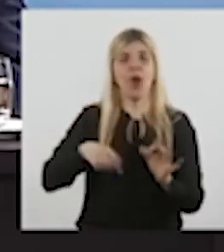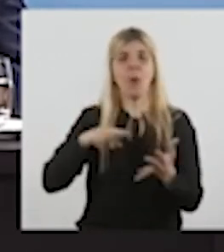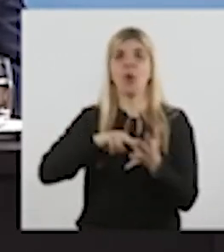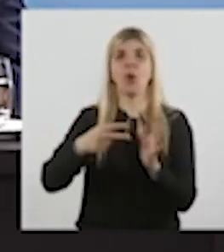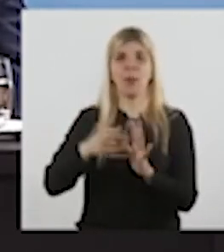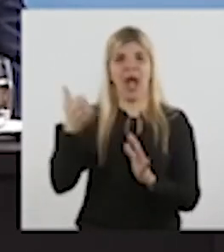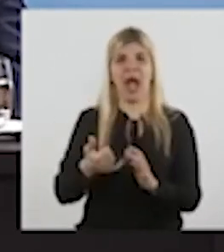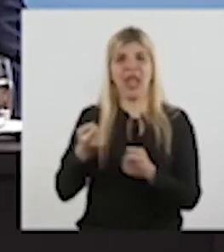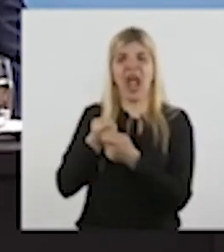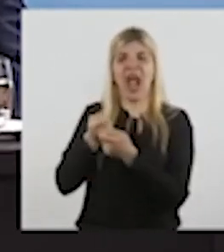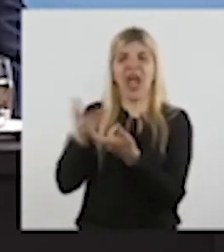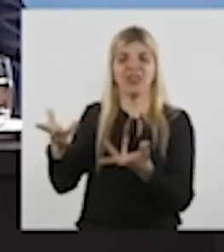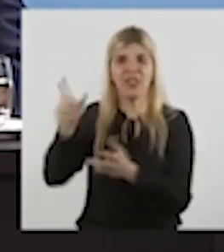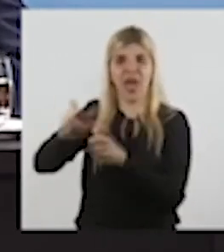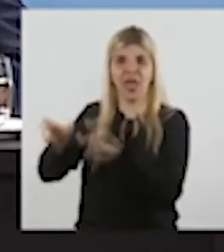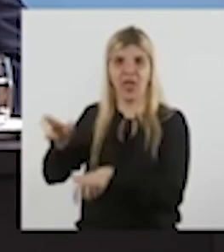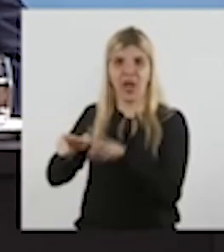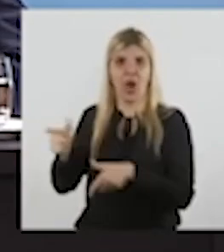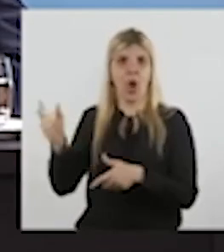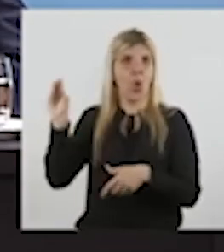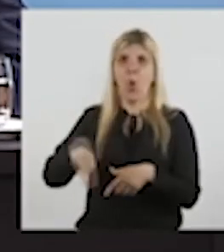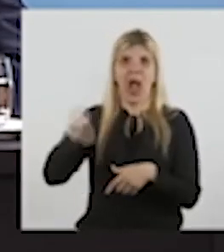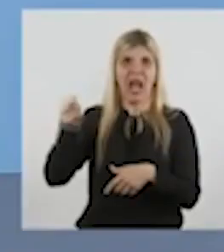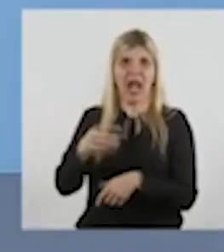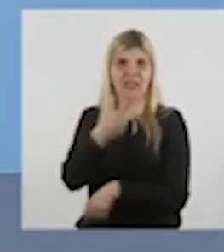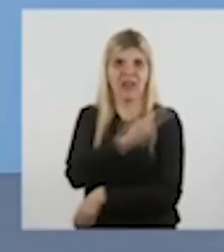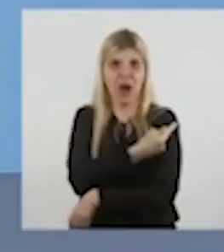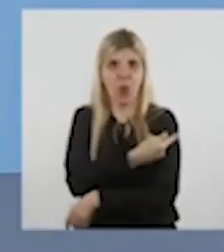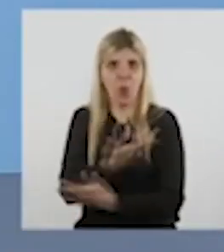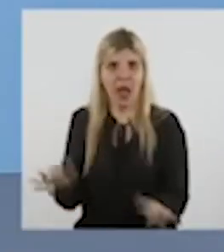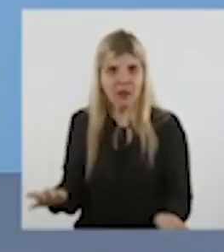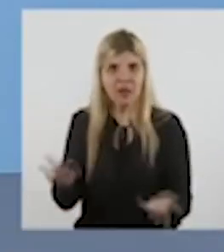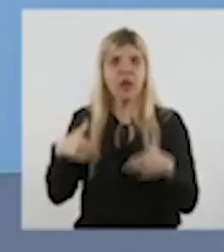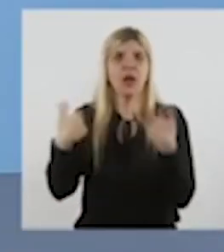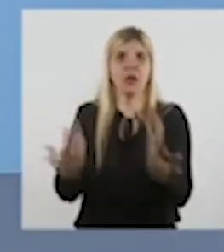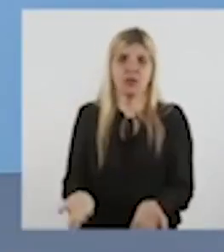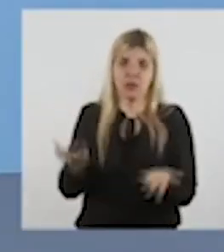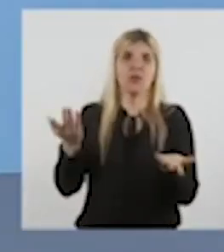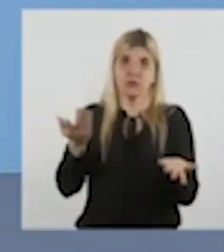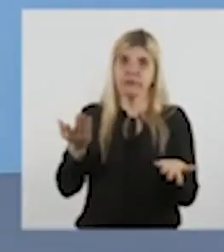disponibilidad, por lo cual no se animan a firmar un contrato que tenía que ver con una temporalidad.